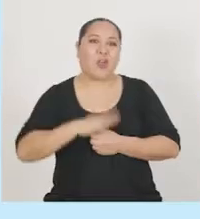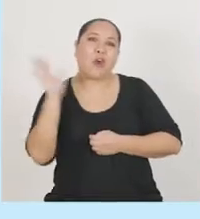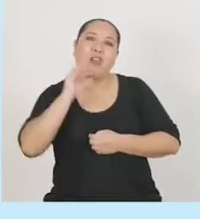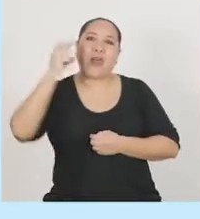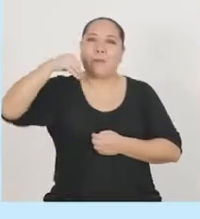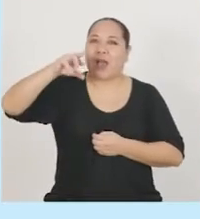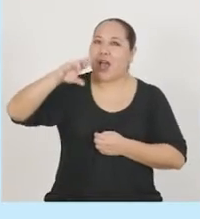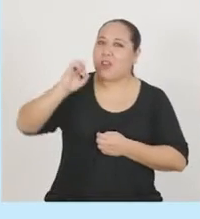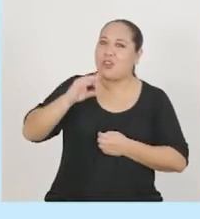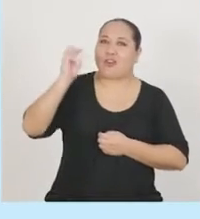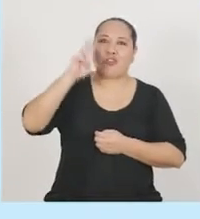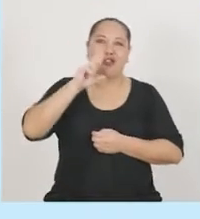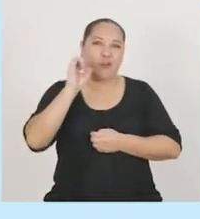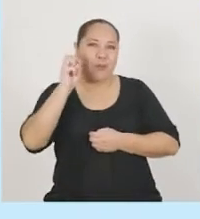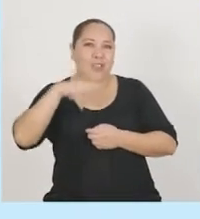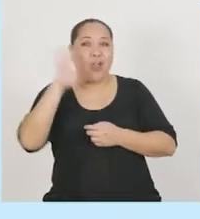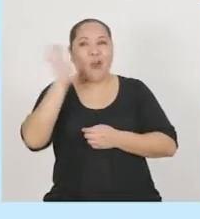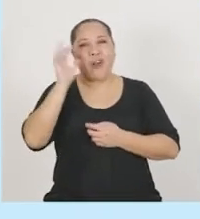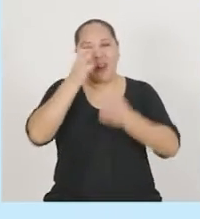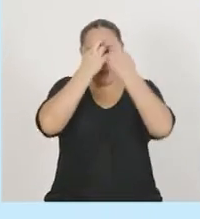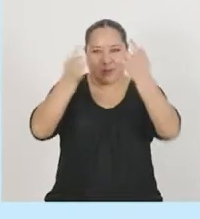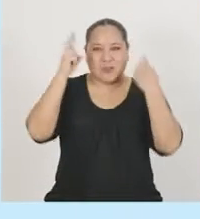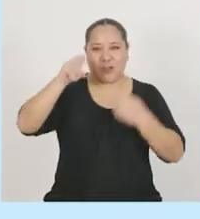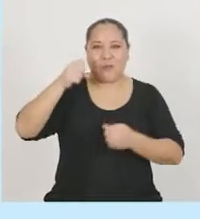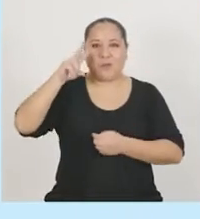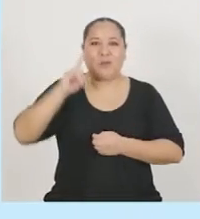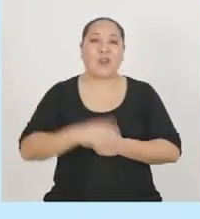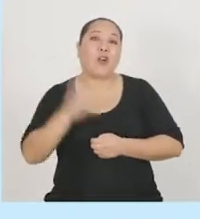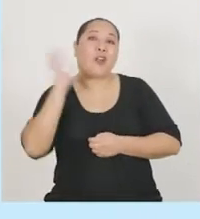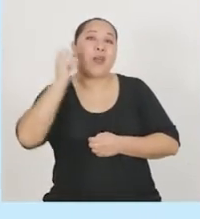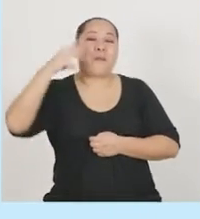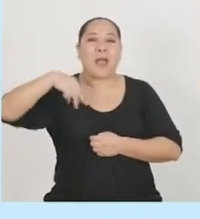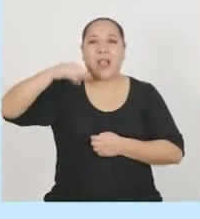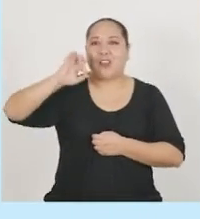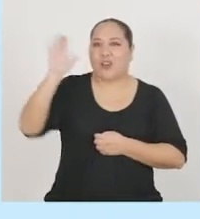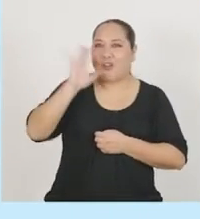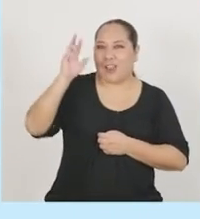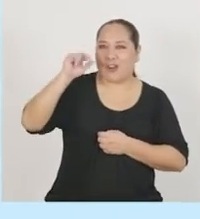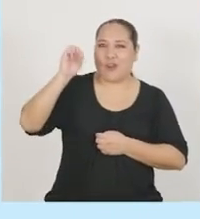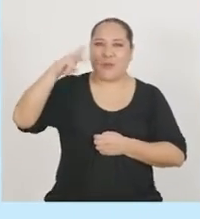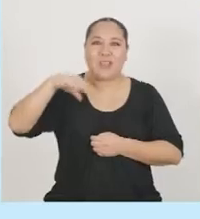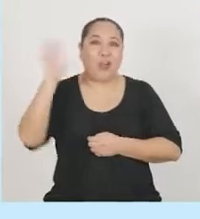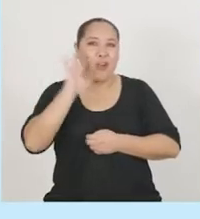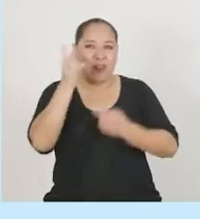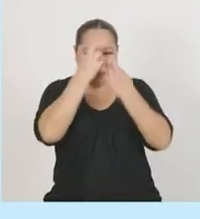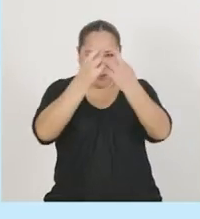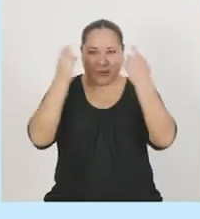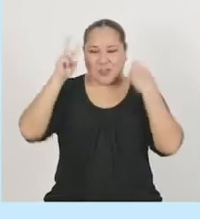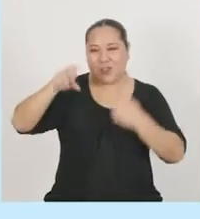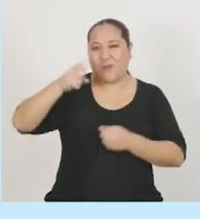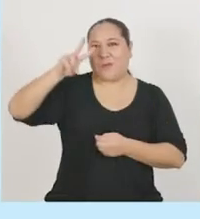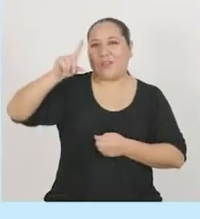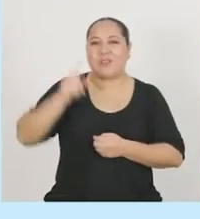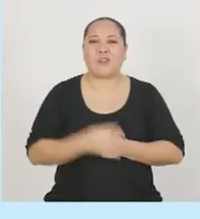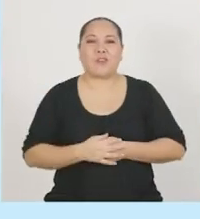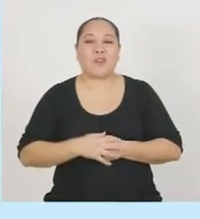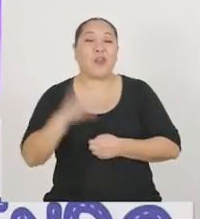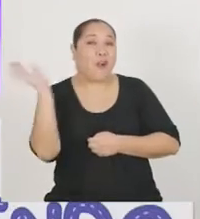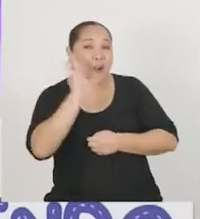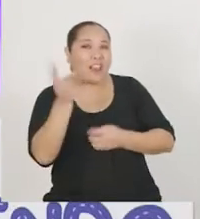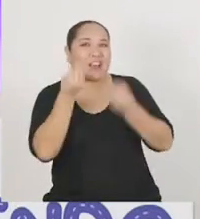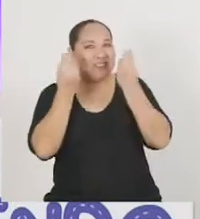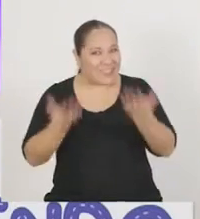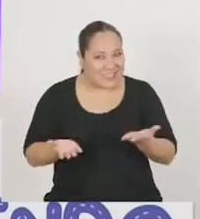Hola, Mario y Romina. Hola, Promo 2021. Hola, Mario. Hola, Romina. Hola, Promoción 2021.